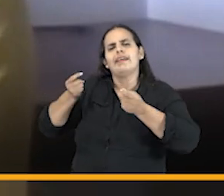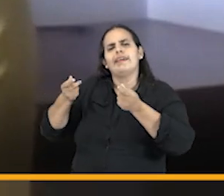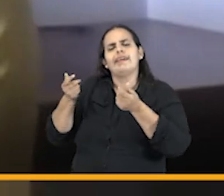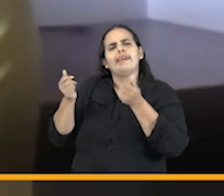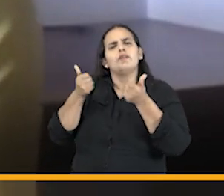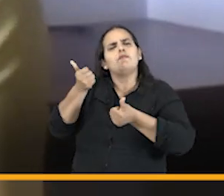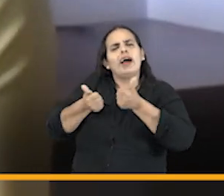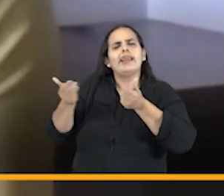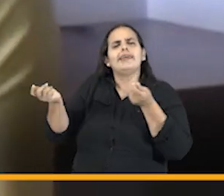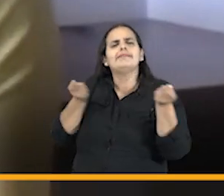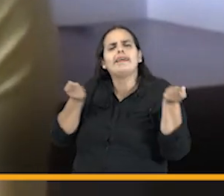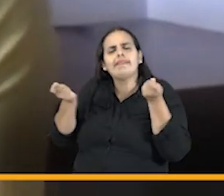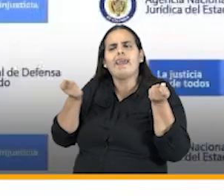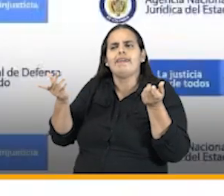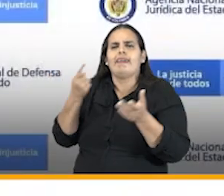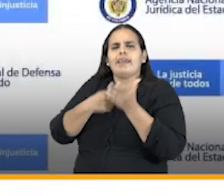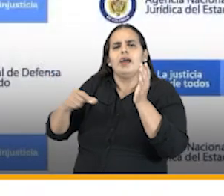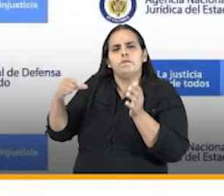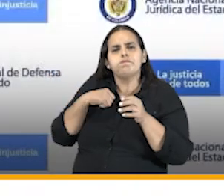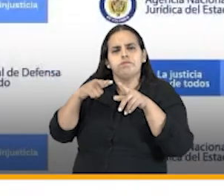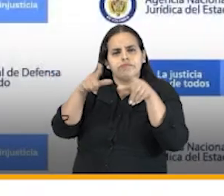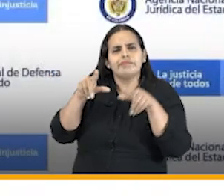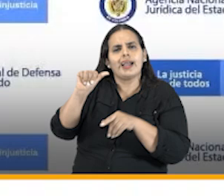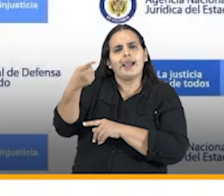ciudadana con la cuenta la agencia